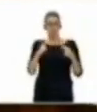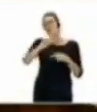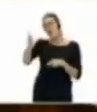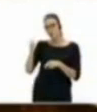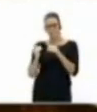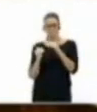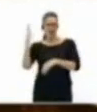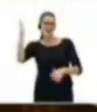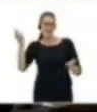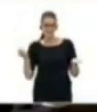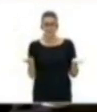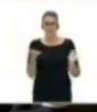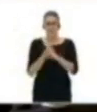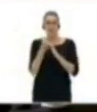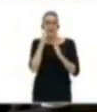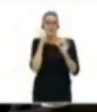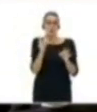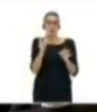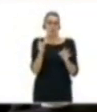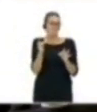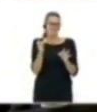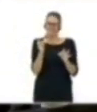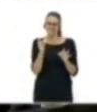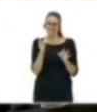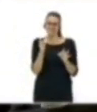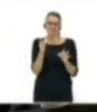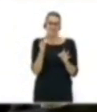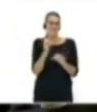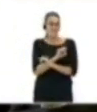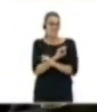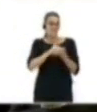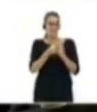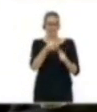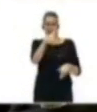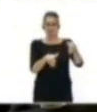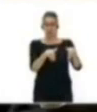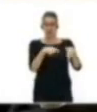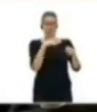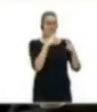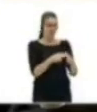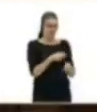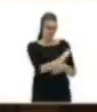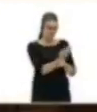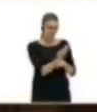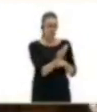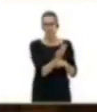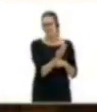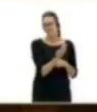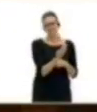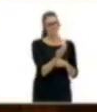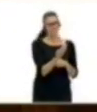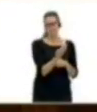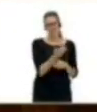Aplicando solo el sentido común, es evidente que un sistema electoral que arroja estos datos no es precisamente un ejemplo de